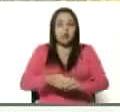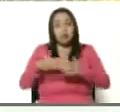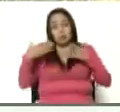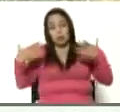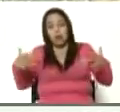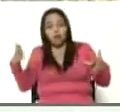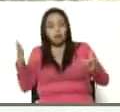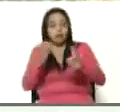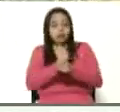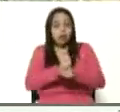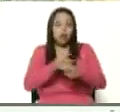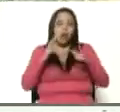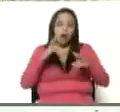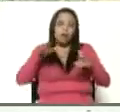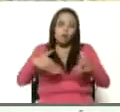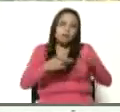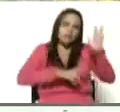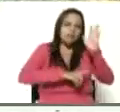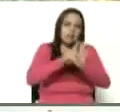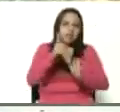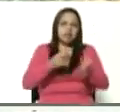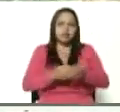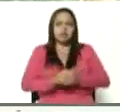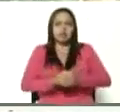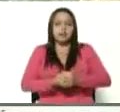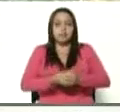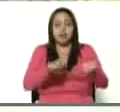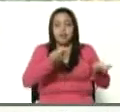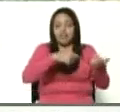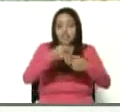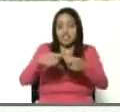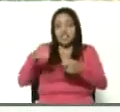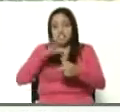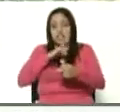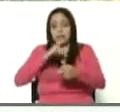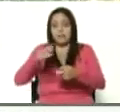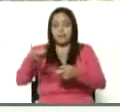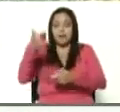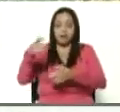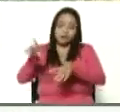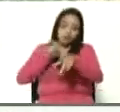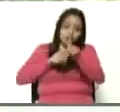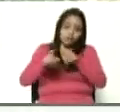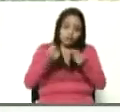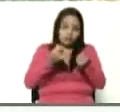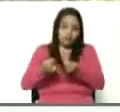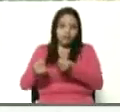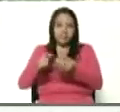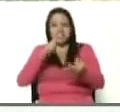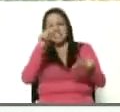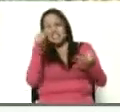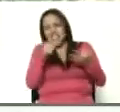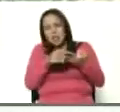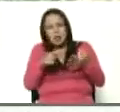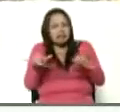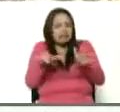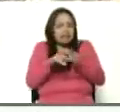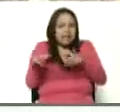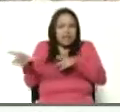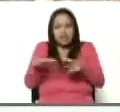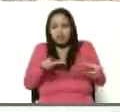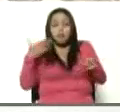podamos seguirlas desarrollando para diversificar nuestros ingresos. El tercer punto está casi listo y es